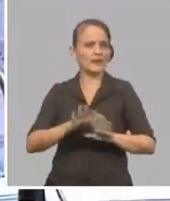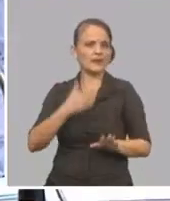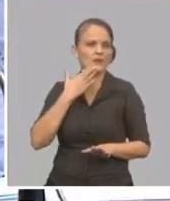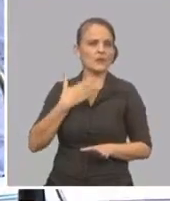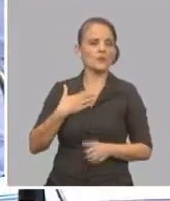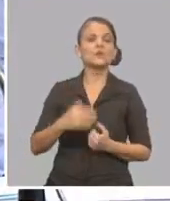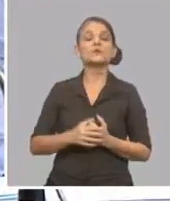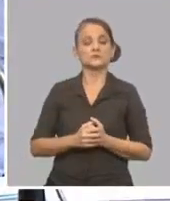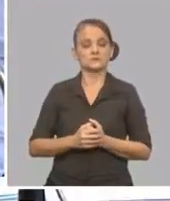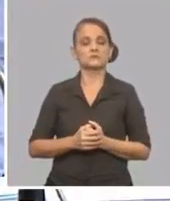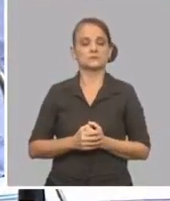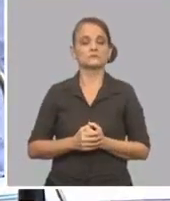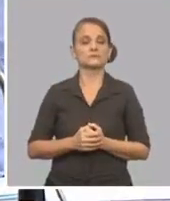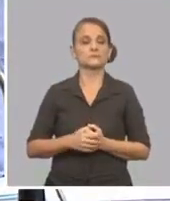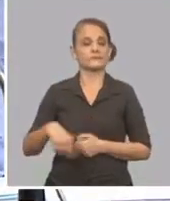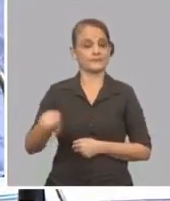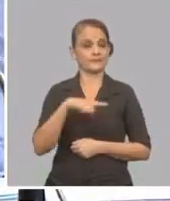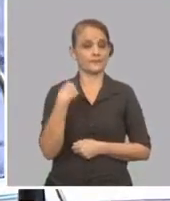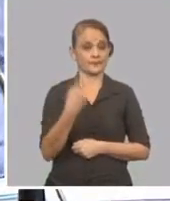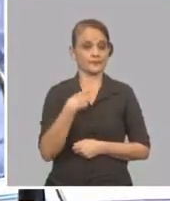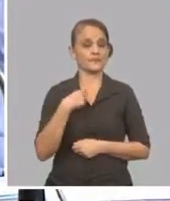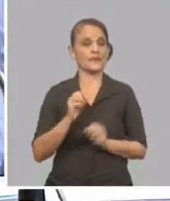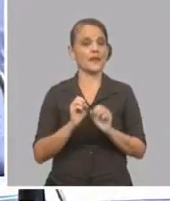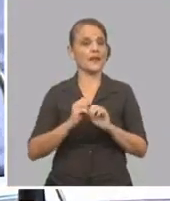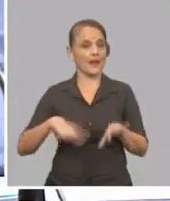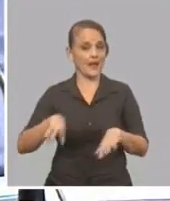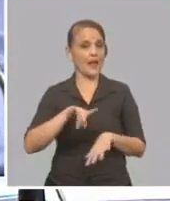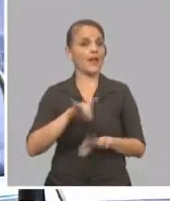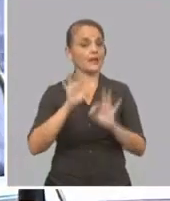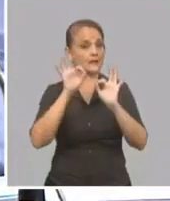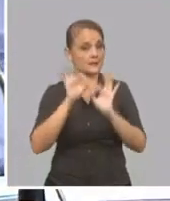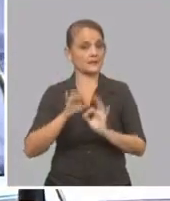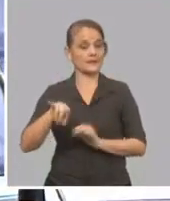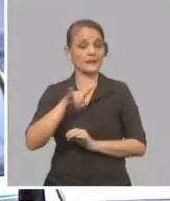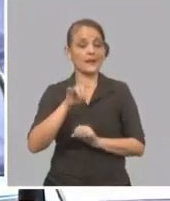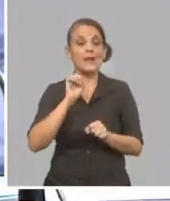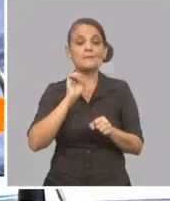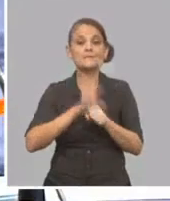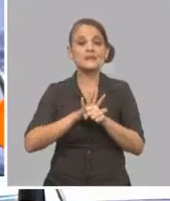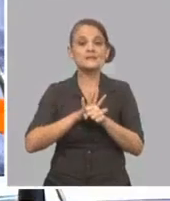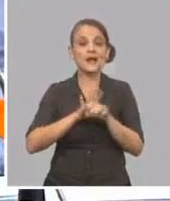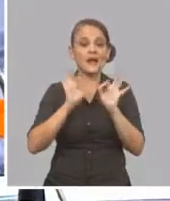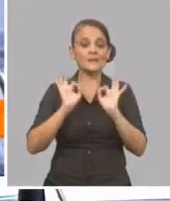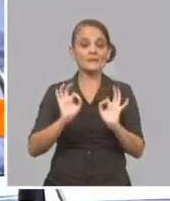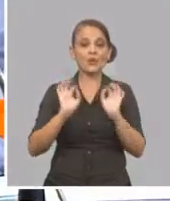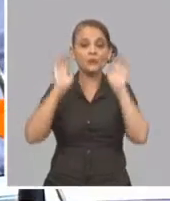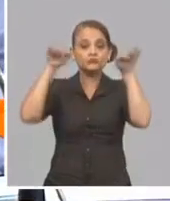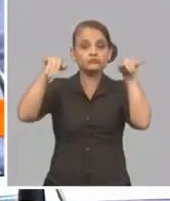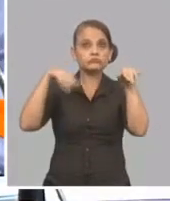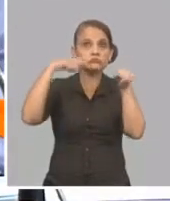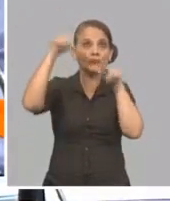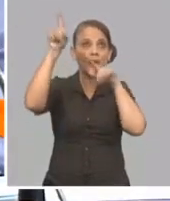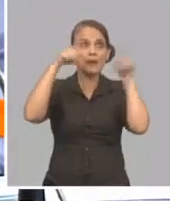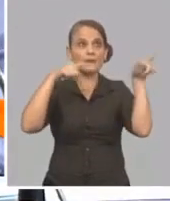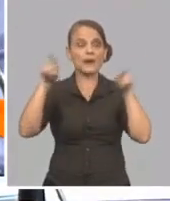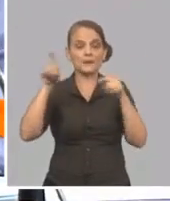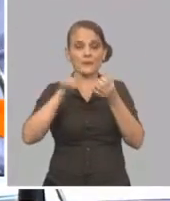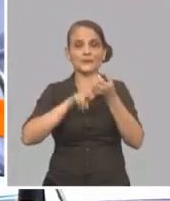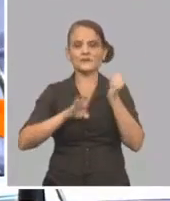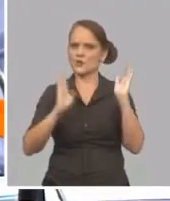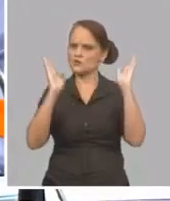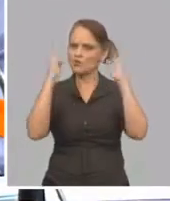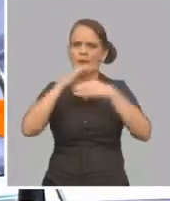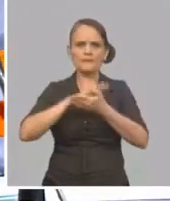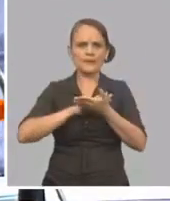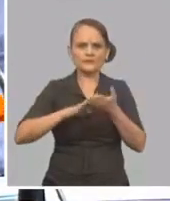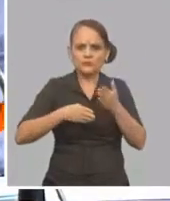Y tenemos que aclarar, es correcto, con el inicio del transporte interprovincial también se eliminan los permisos para